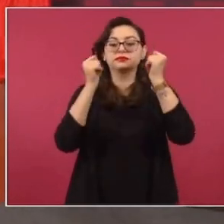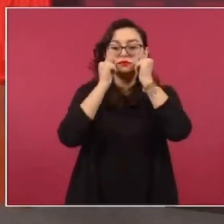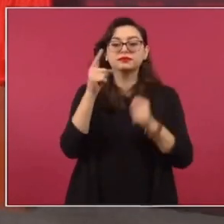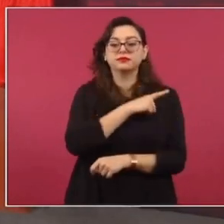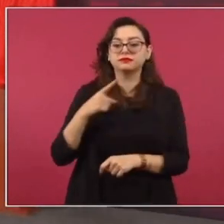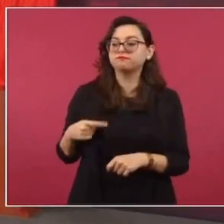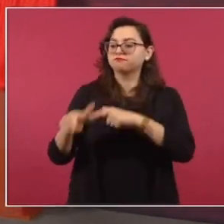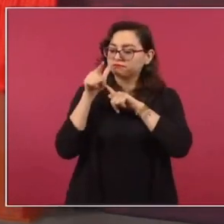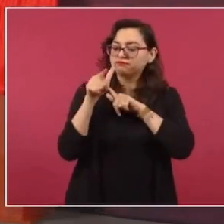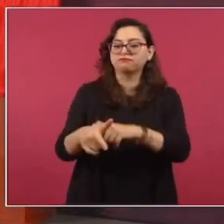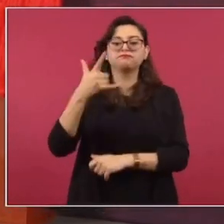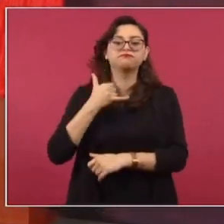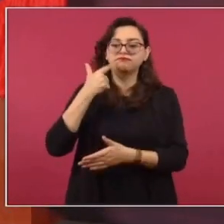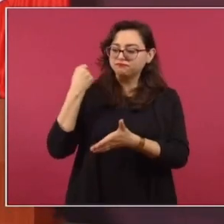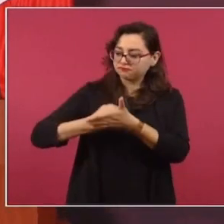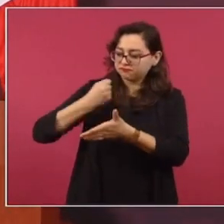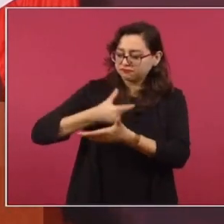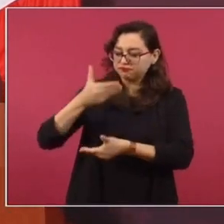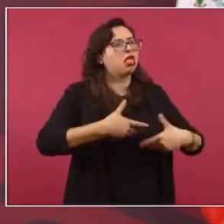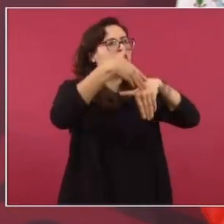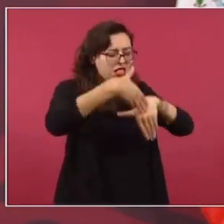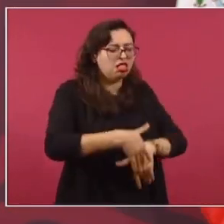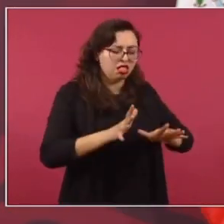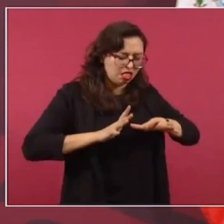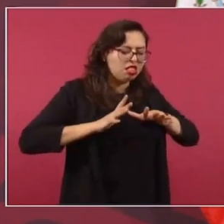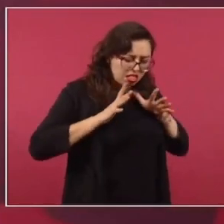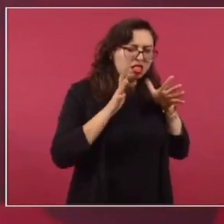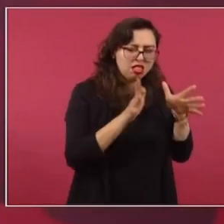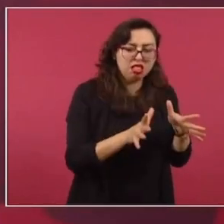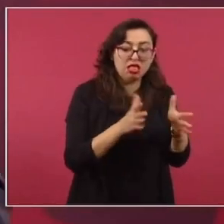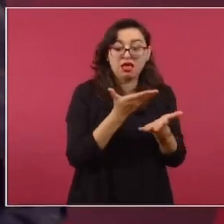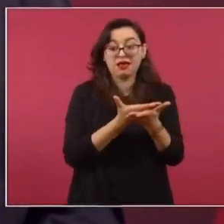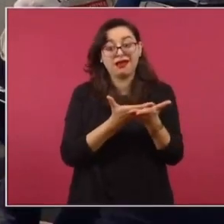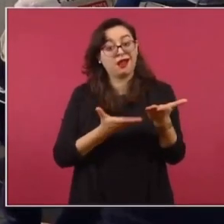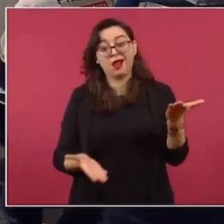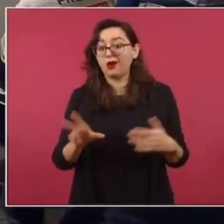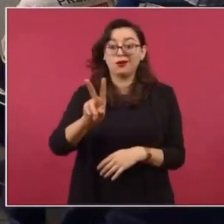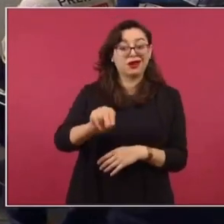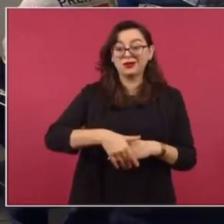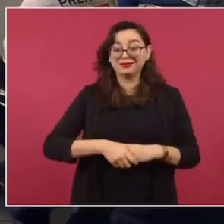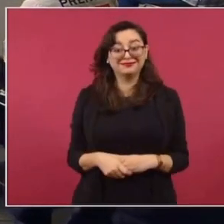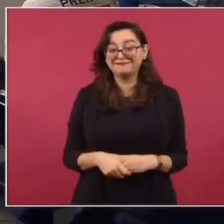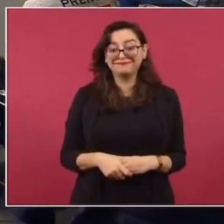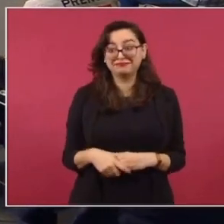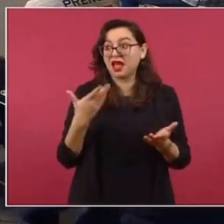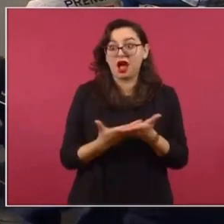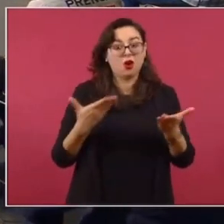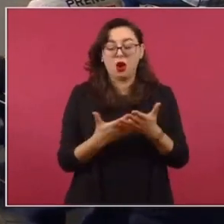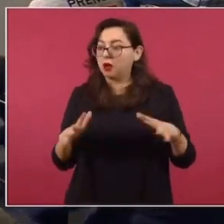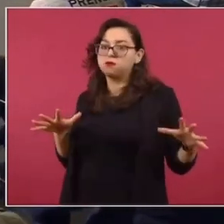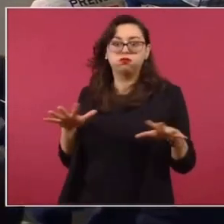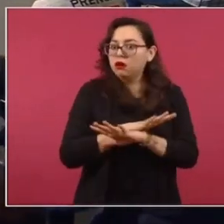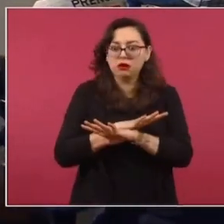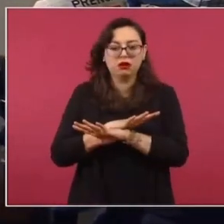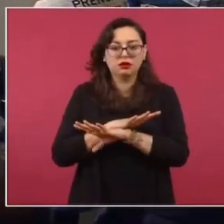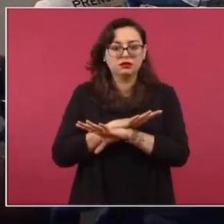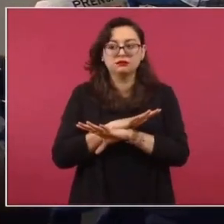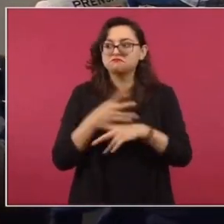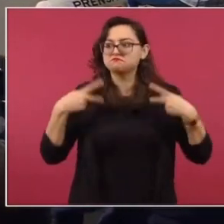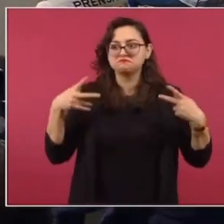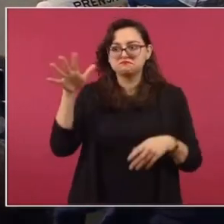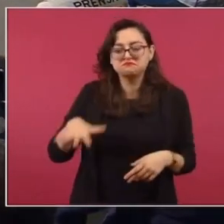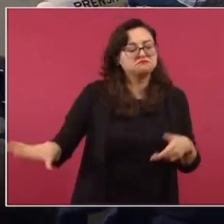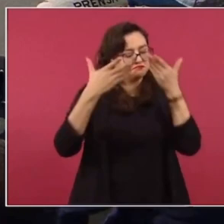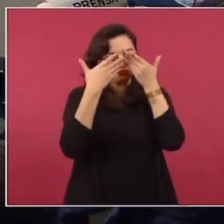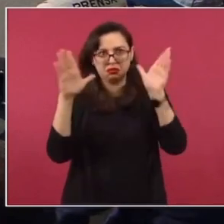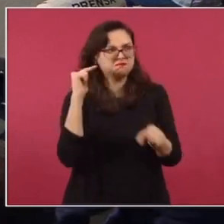adelante y la gente lo está entendiendo muy bien. Ya es otra cosa, afortunadamente. Yo creo que es el principal cambio que se está